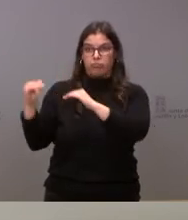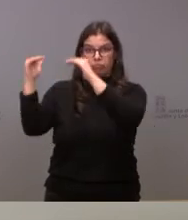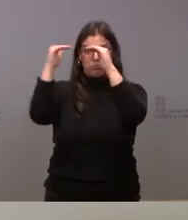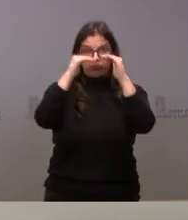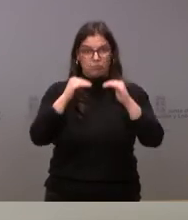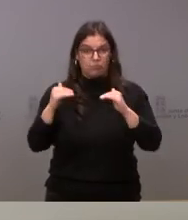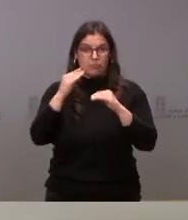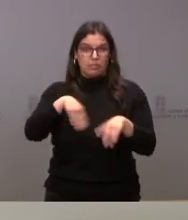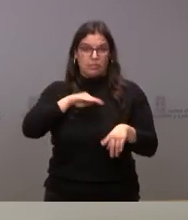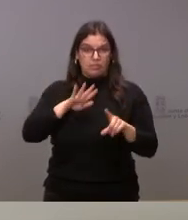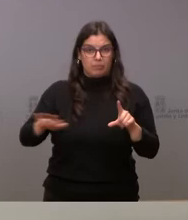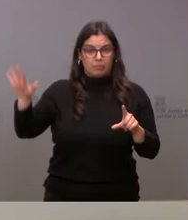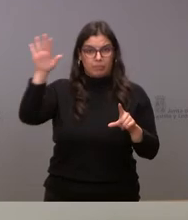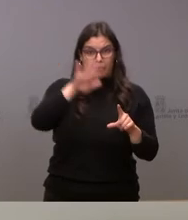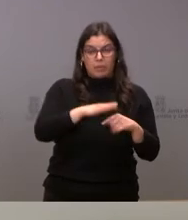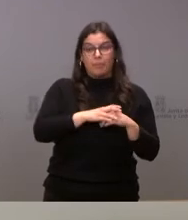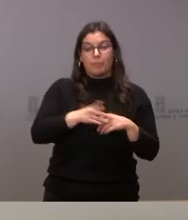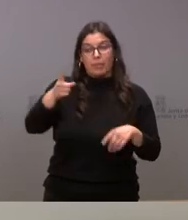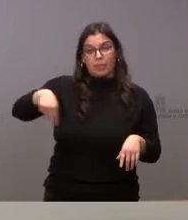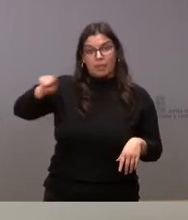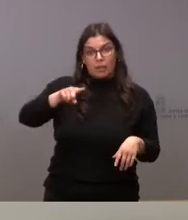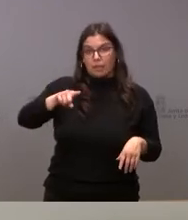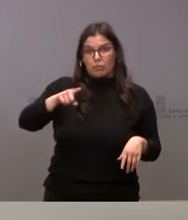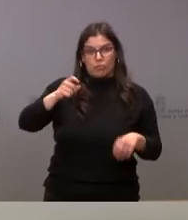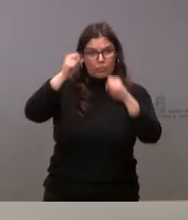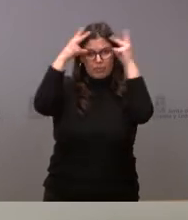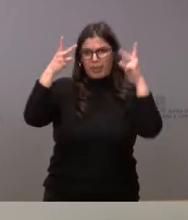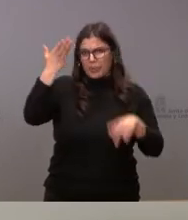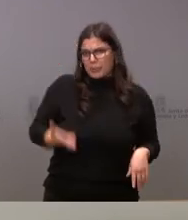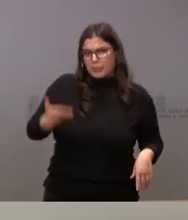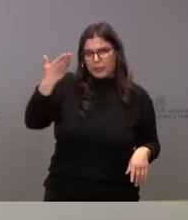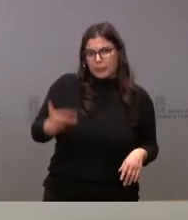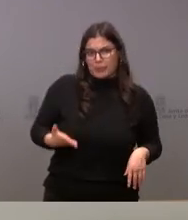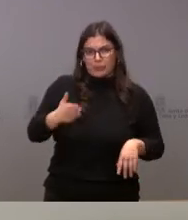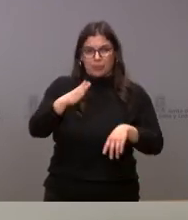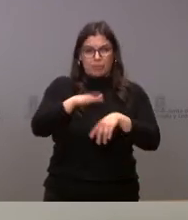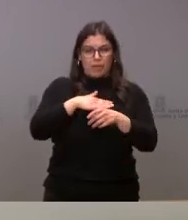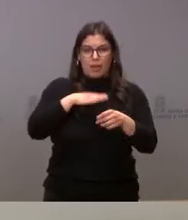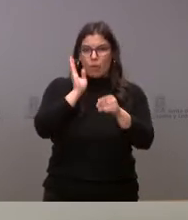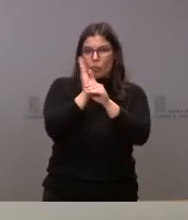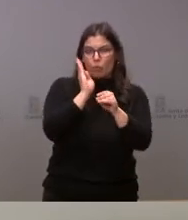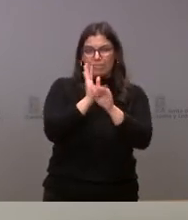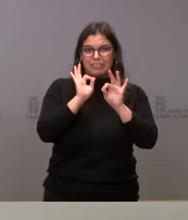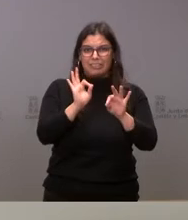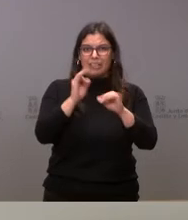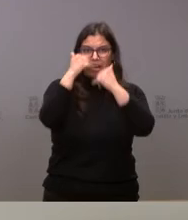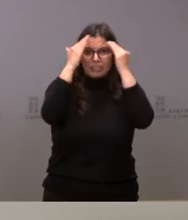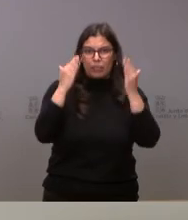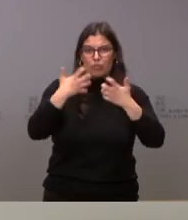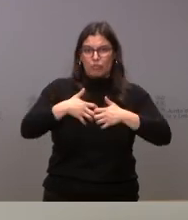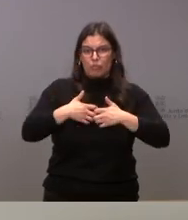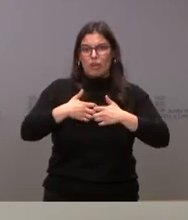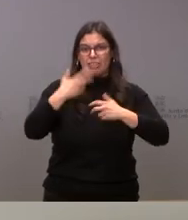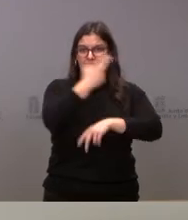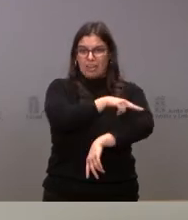nacional. El personal de enfermería es básico y fundamental en el ámbito de los cuidados para que funcione la sanidad y,